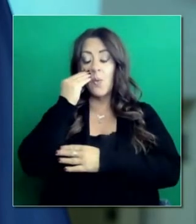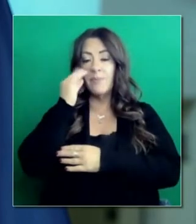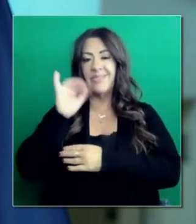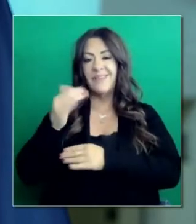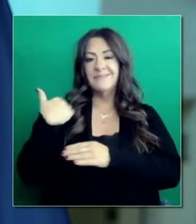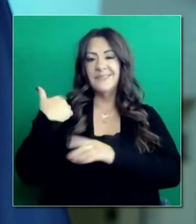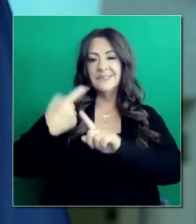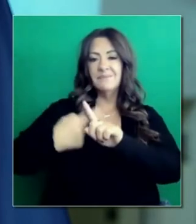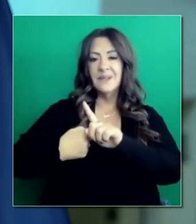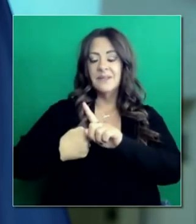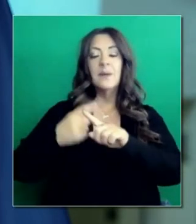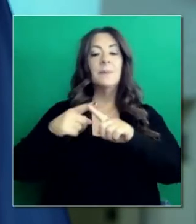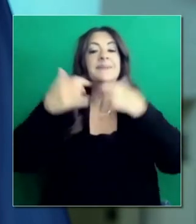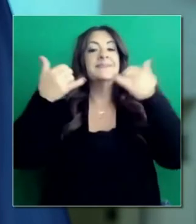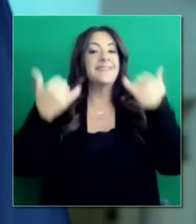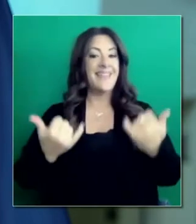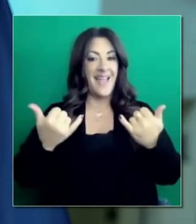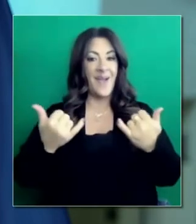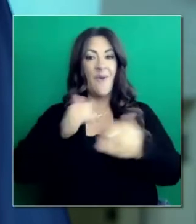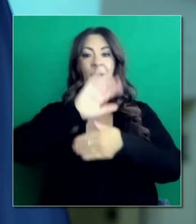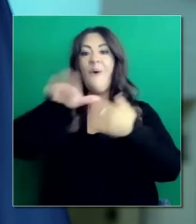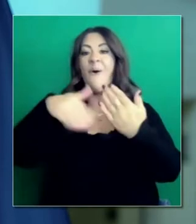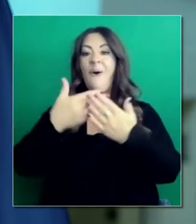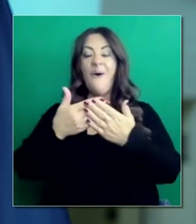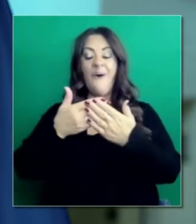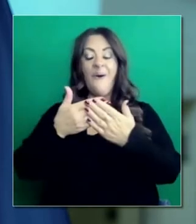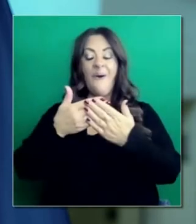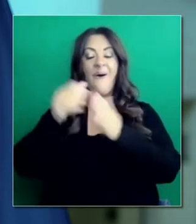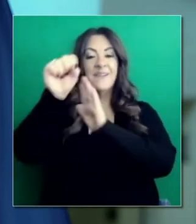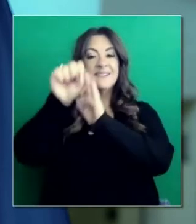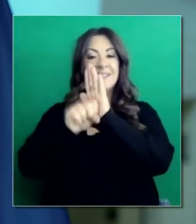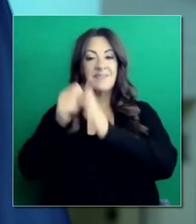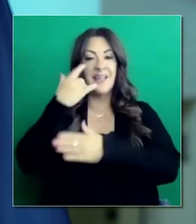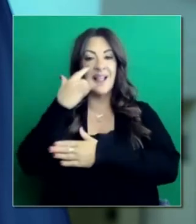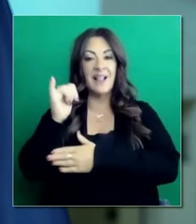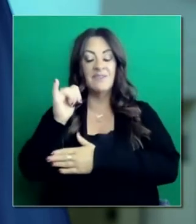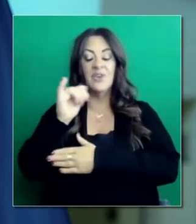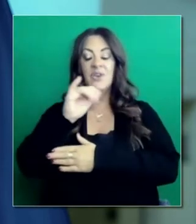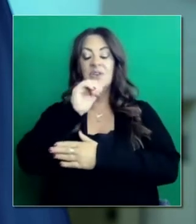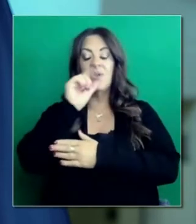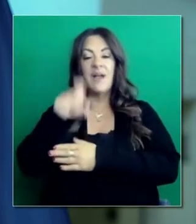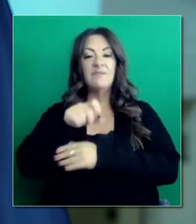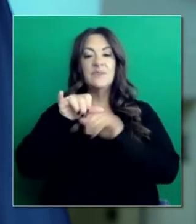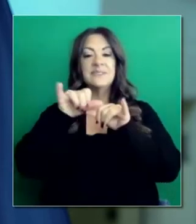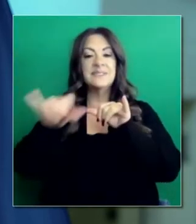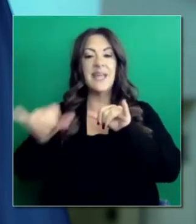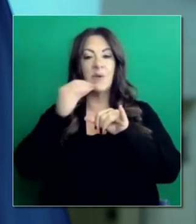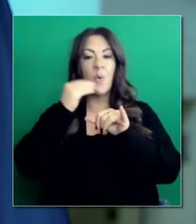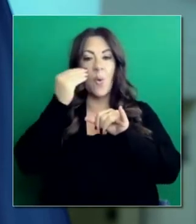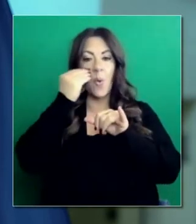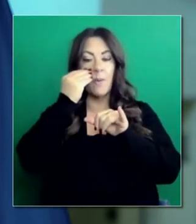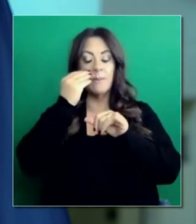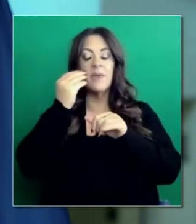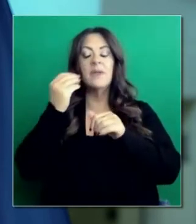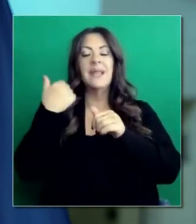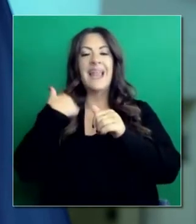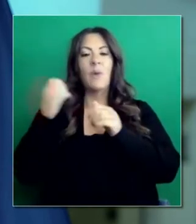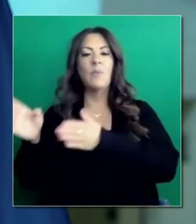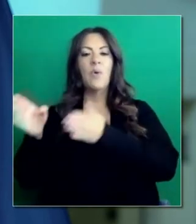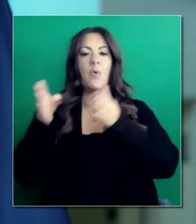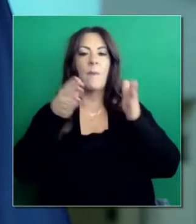el mes pasado, todas las regiones efectivamente de inmediato, ya no están bajo orden de quedarse en casa y